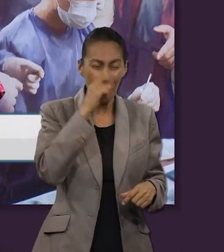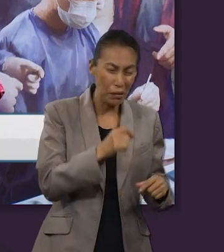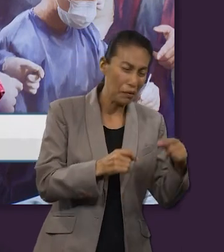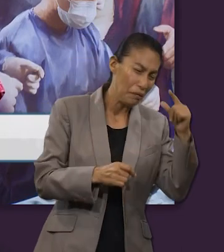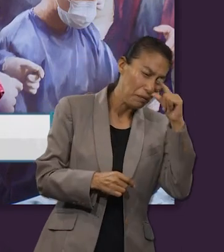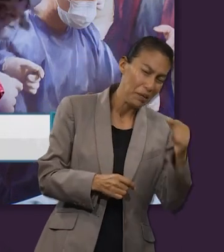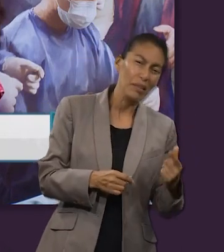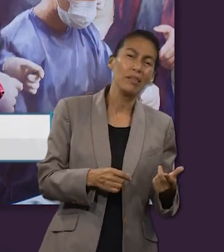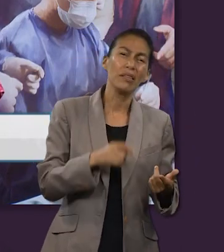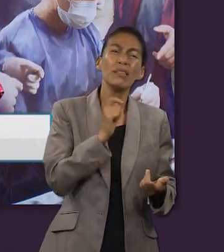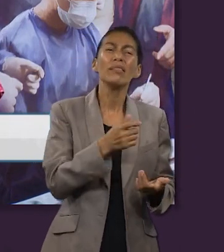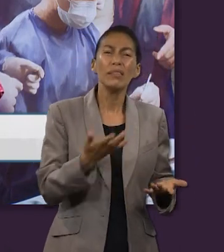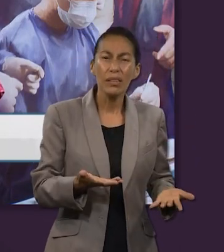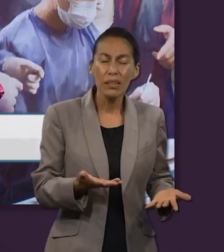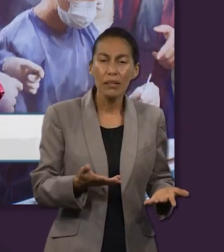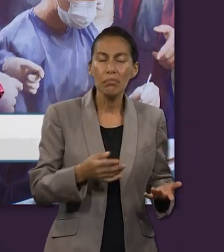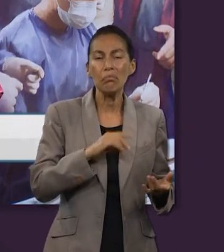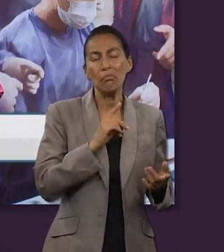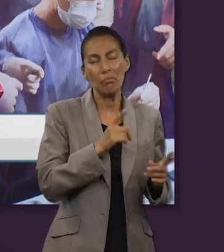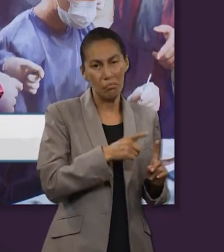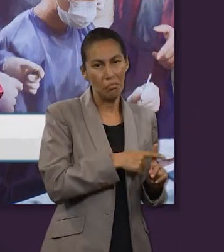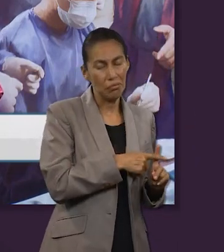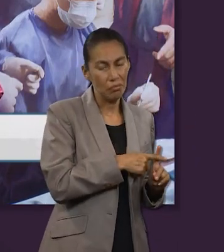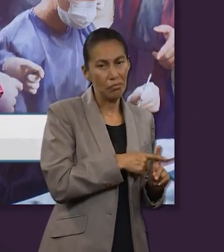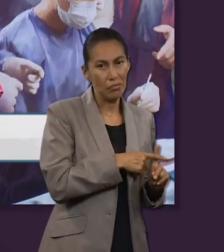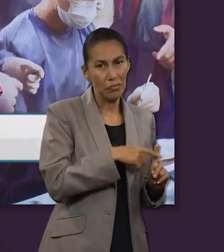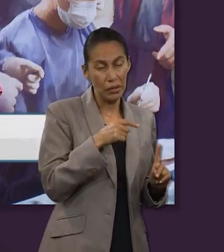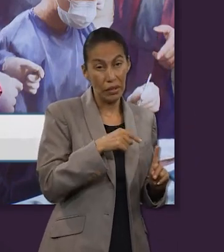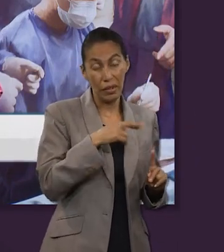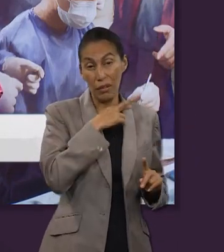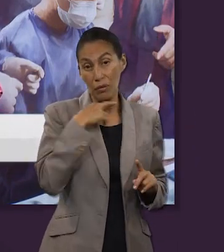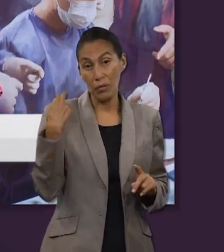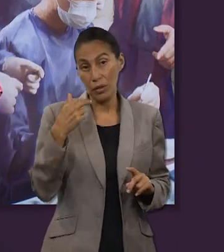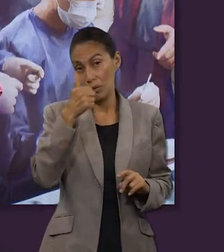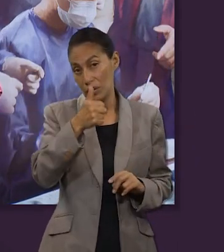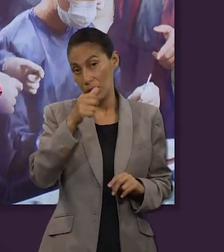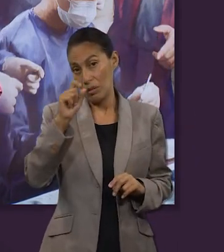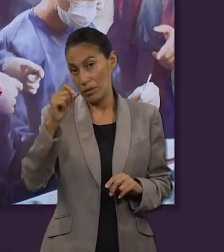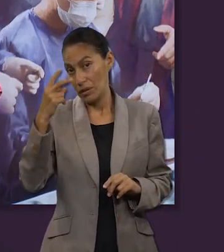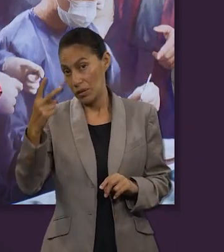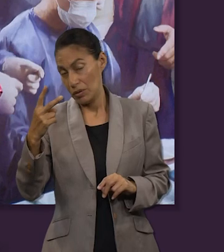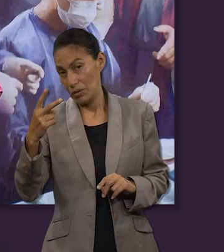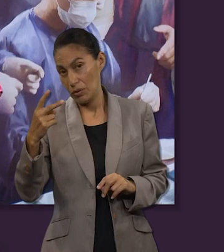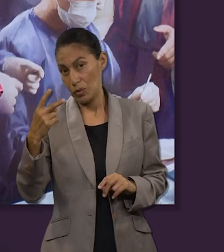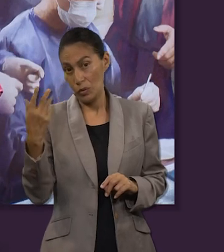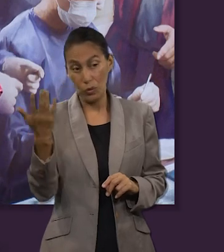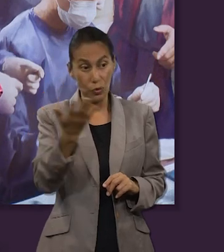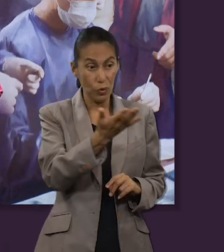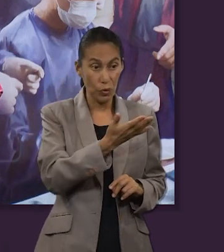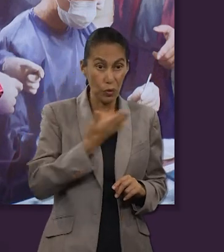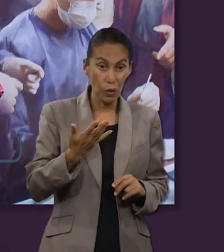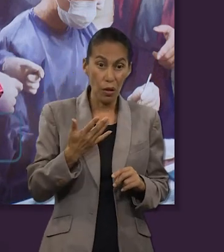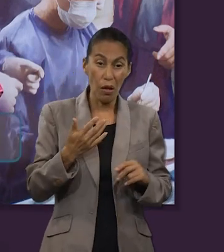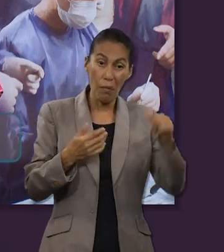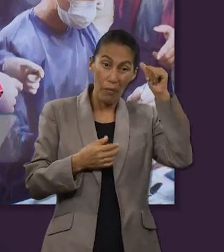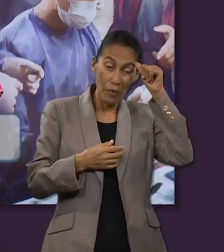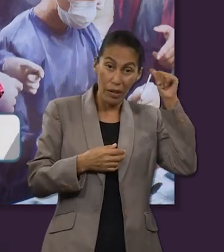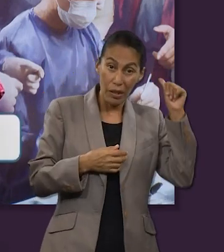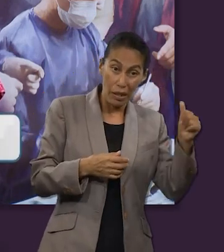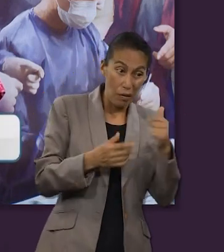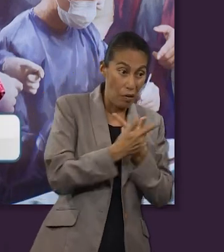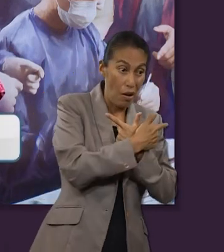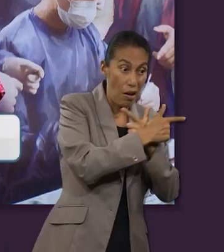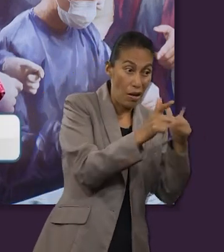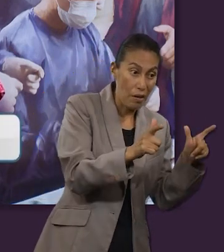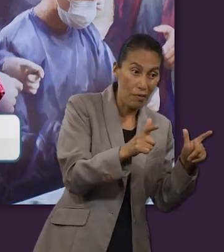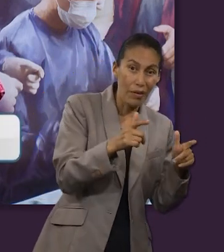cuál puede ser la solución y la encontramos también en la Cruz nos dice Romanos 6 22 más ahora habéis sido libertados